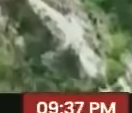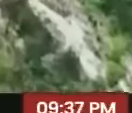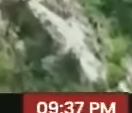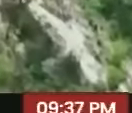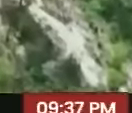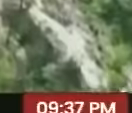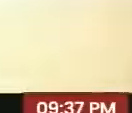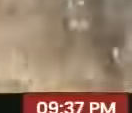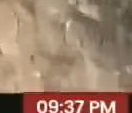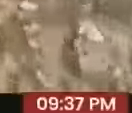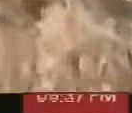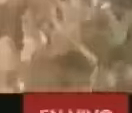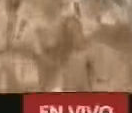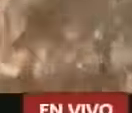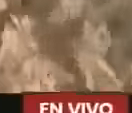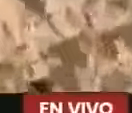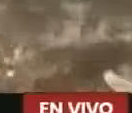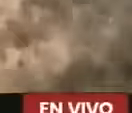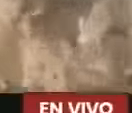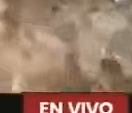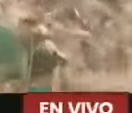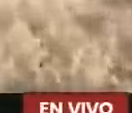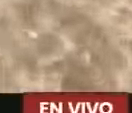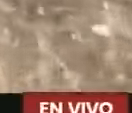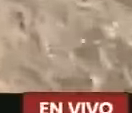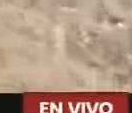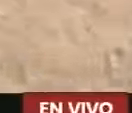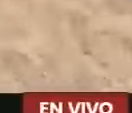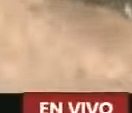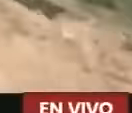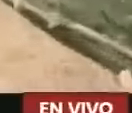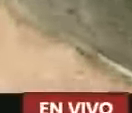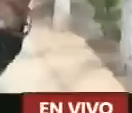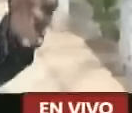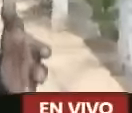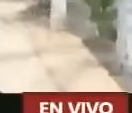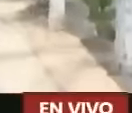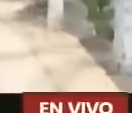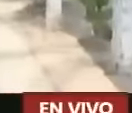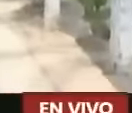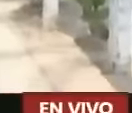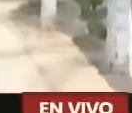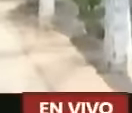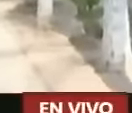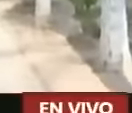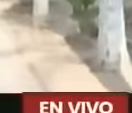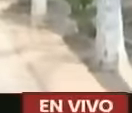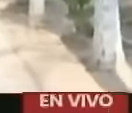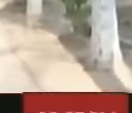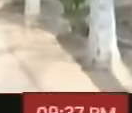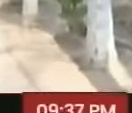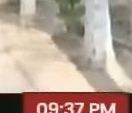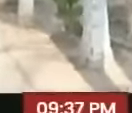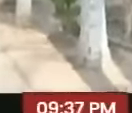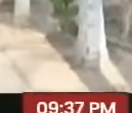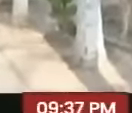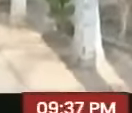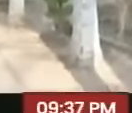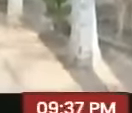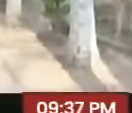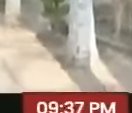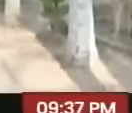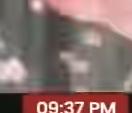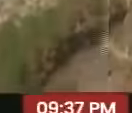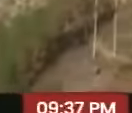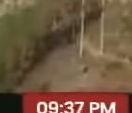ruta de descenso. Desde el año 2014 estamos aquí forjando, construyendo ese sueño, trabajando para lograr